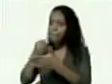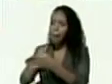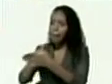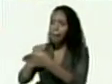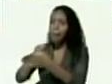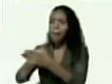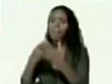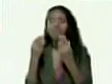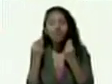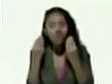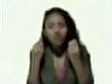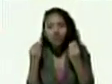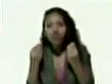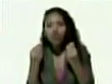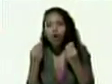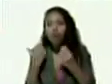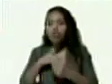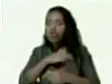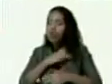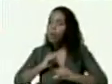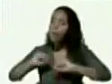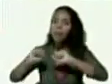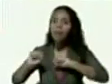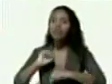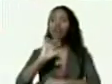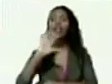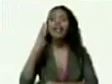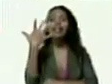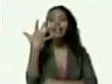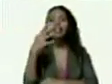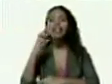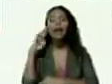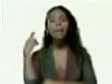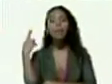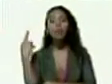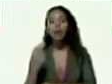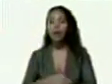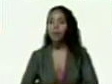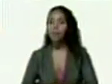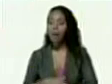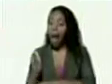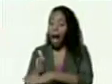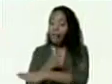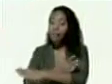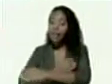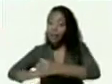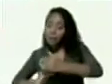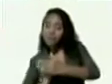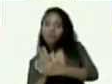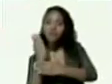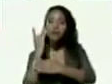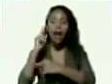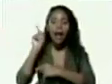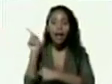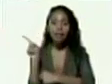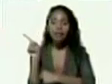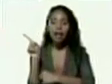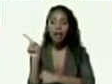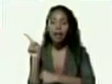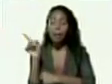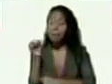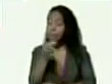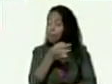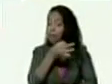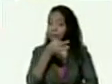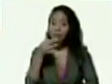desde que éramos el movimiento quinta república antes que surgiera esta fabulosa